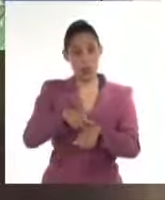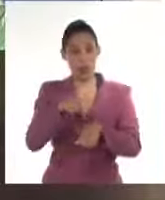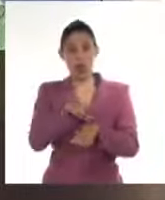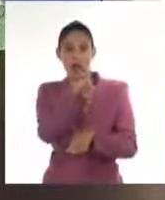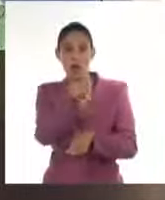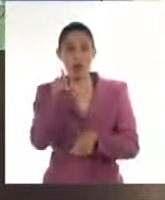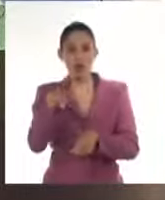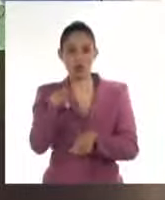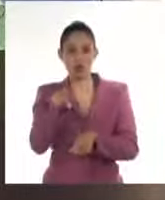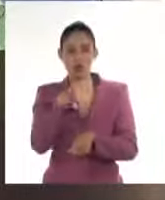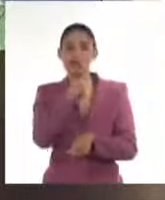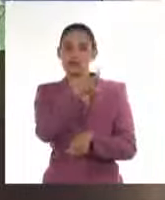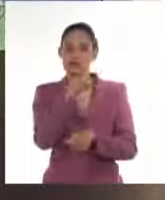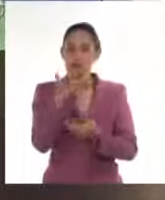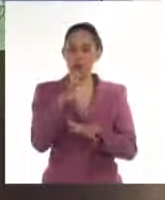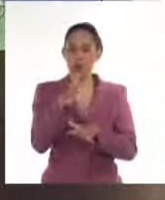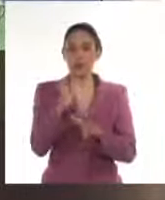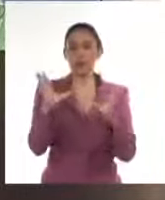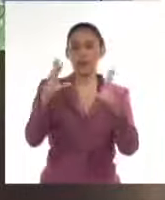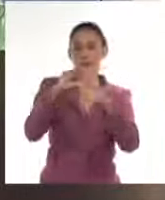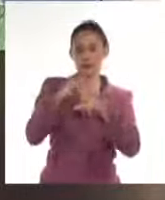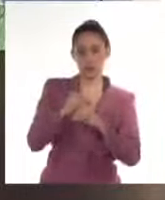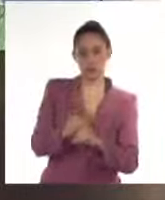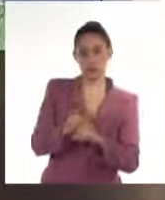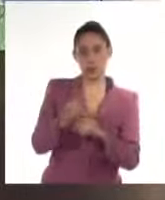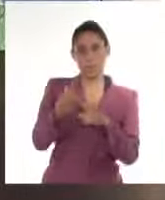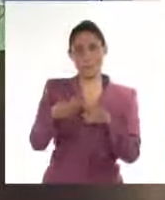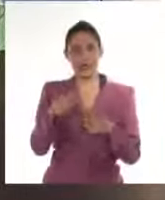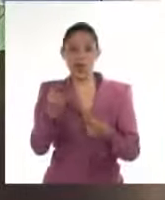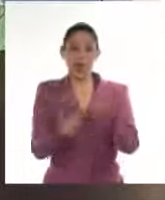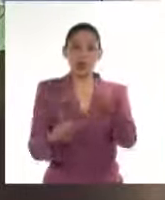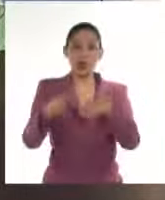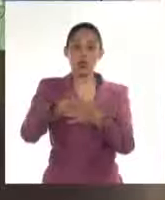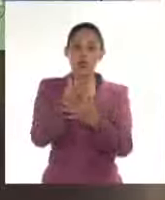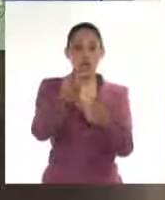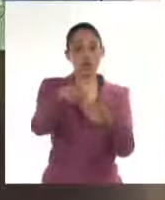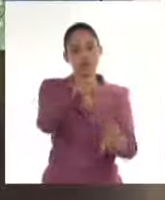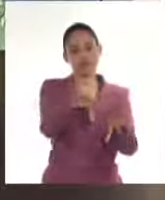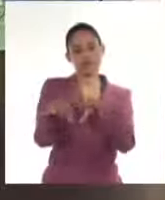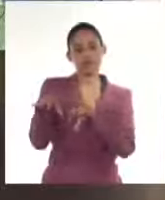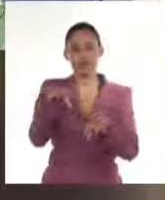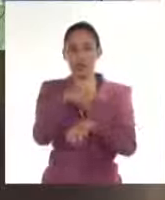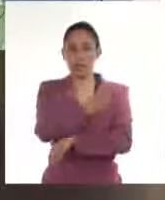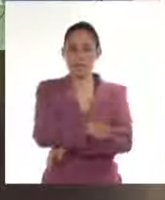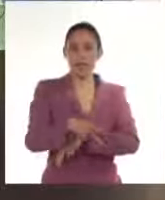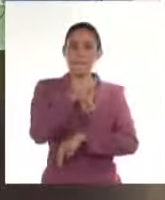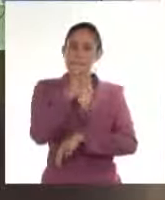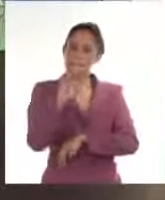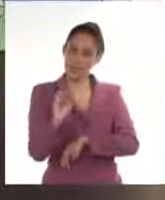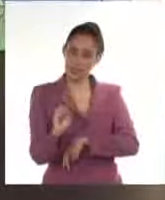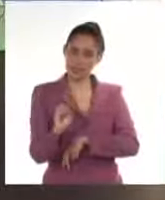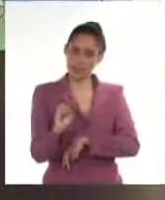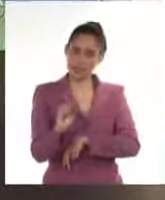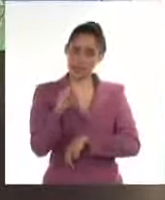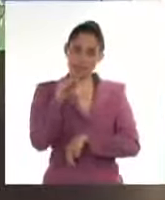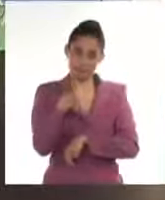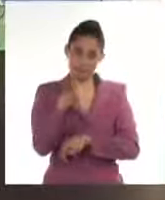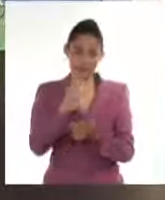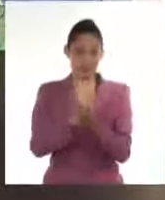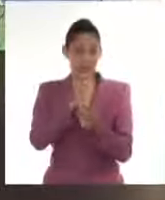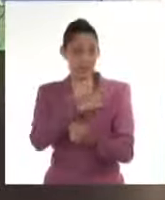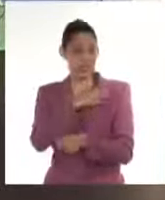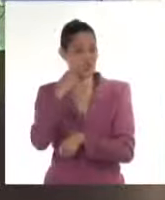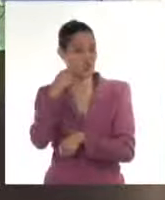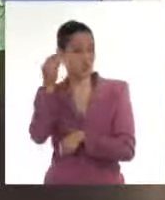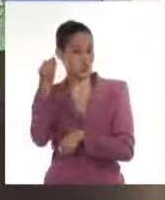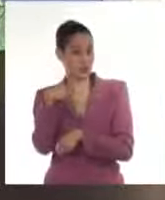noche. Pero para el resto del mundo es el día 20 de marzo. Recuerde que también que el año es bisiesto. O sea, que eso hay que tomarlo en cuenta.